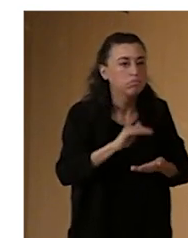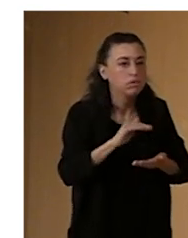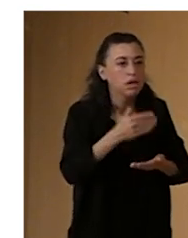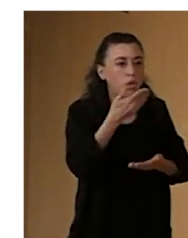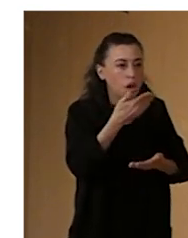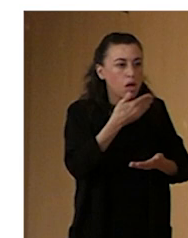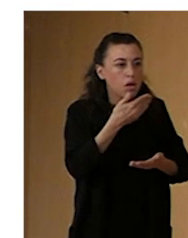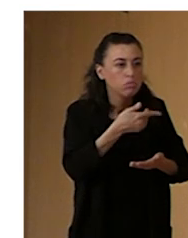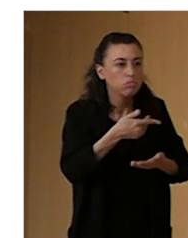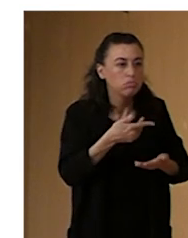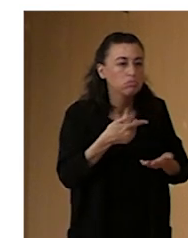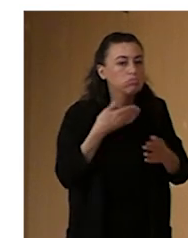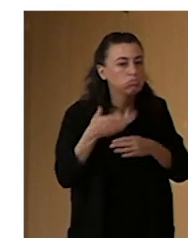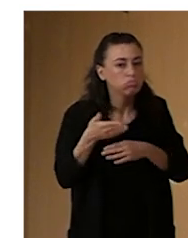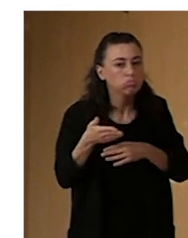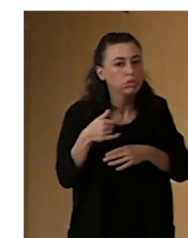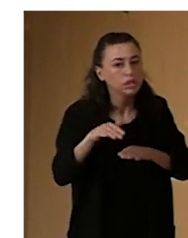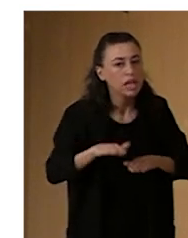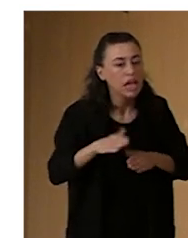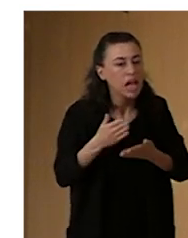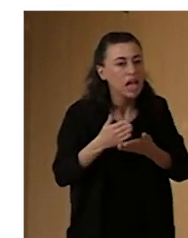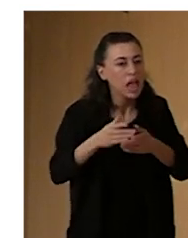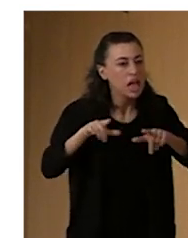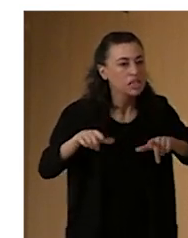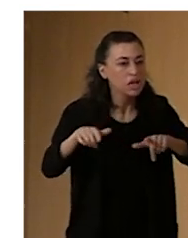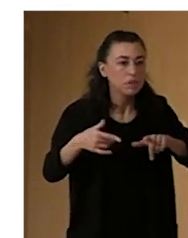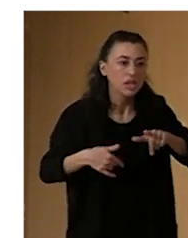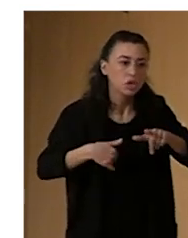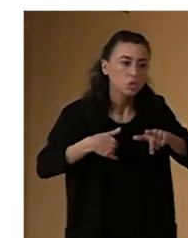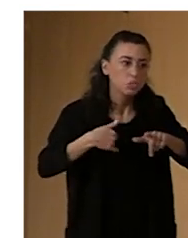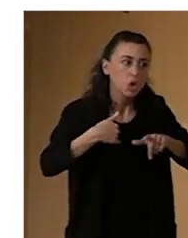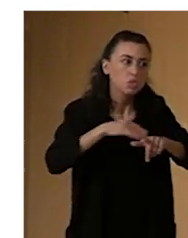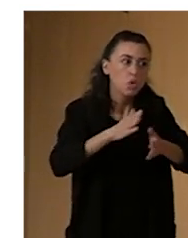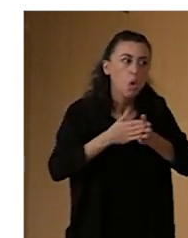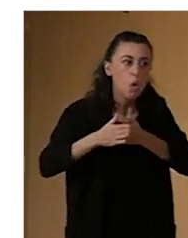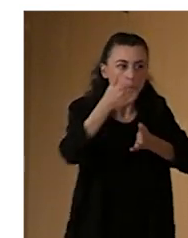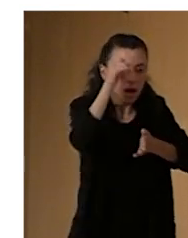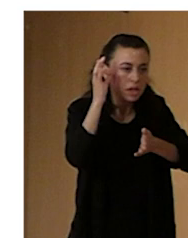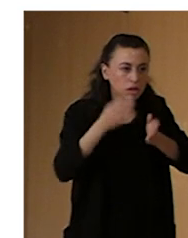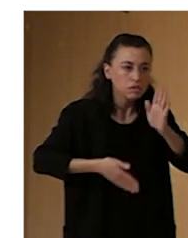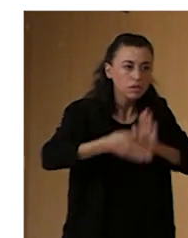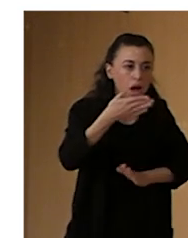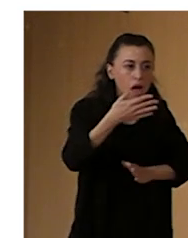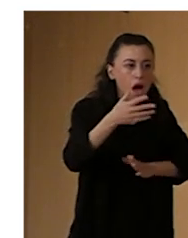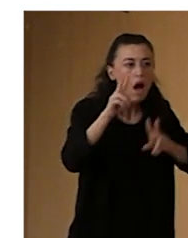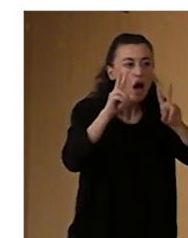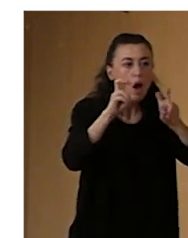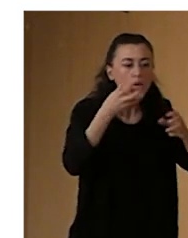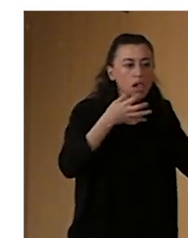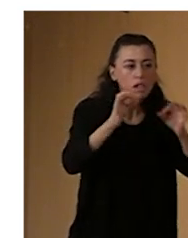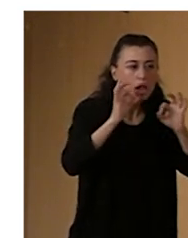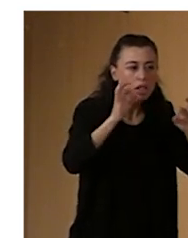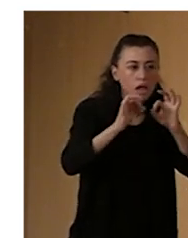colegio, ella se tenía que quedar en clase mientras sus compañeras y compañeros iban a ver una obra de teatro. Y, total,